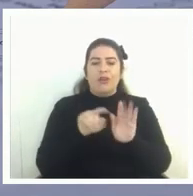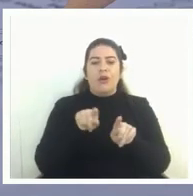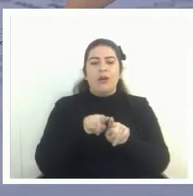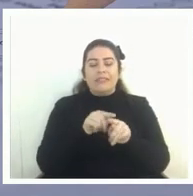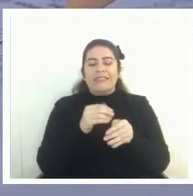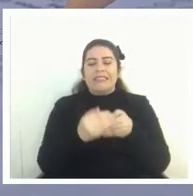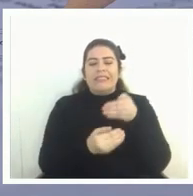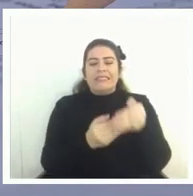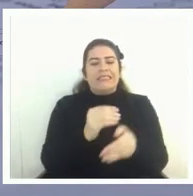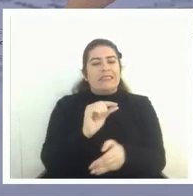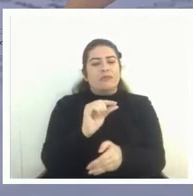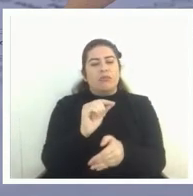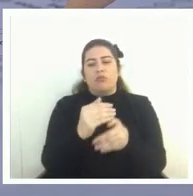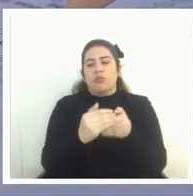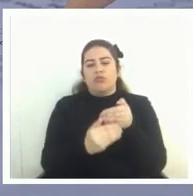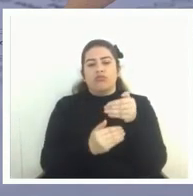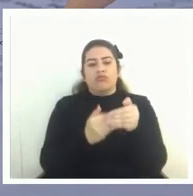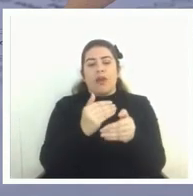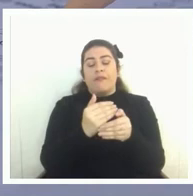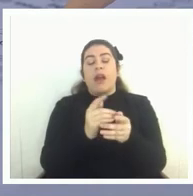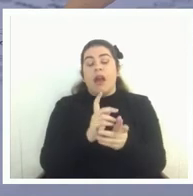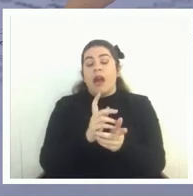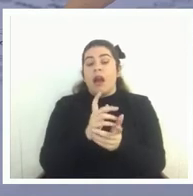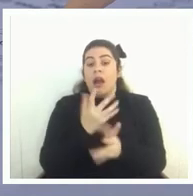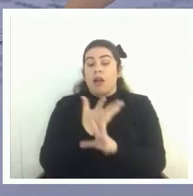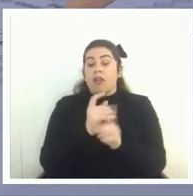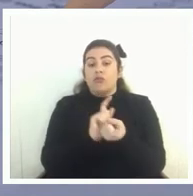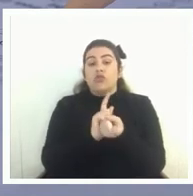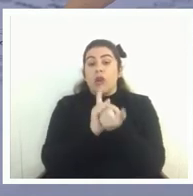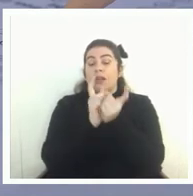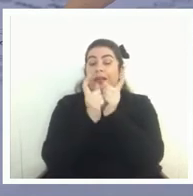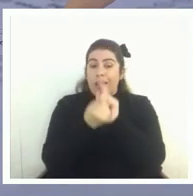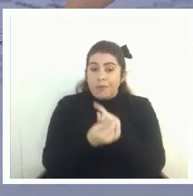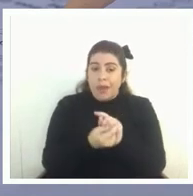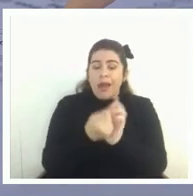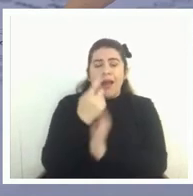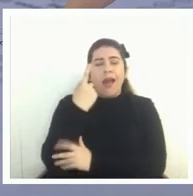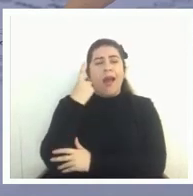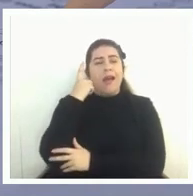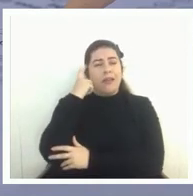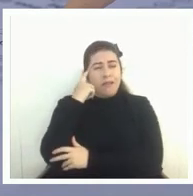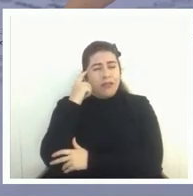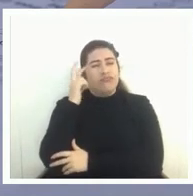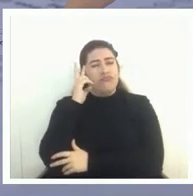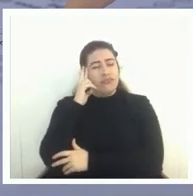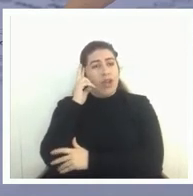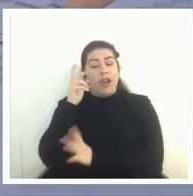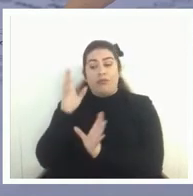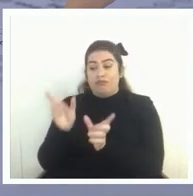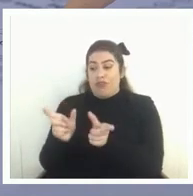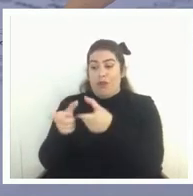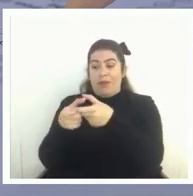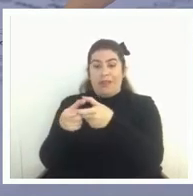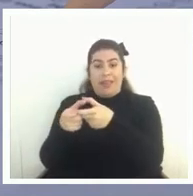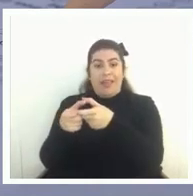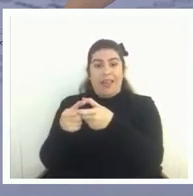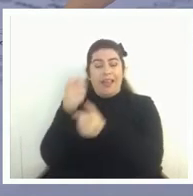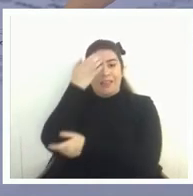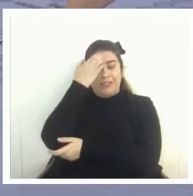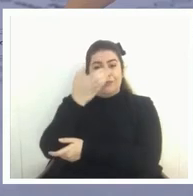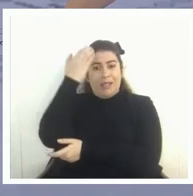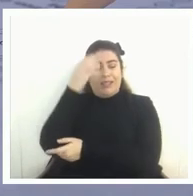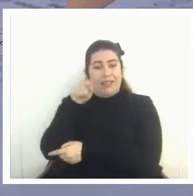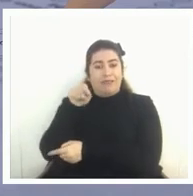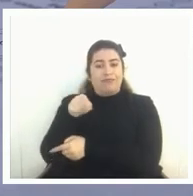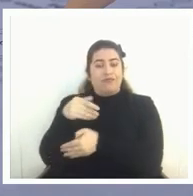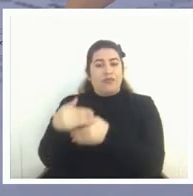bueno había mucho que cambiar que reflexionar etcétera y el comité de expertas funcionó ese año eso debe